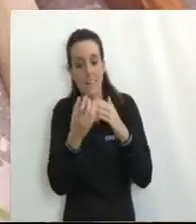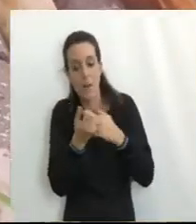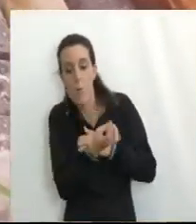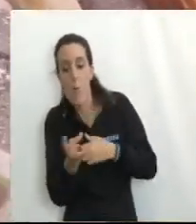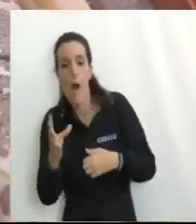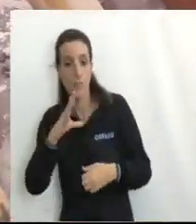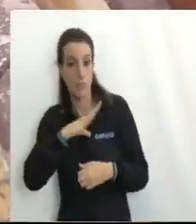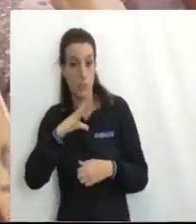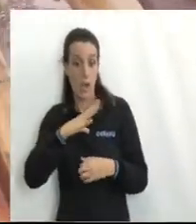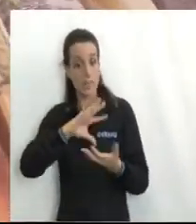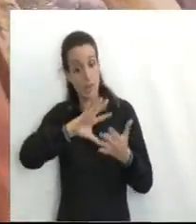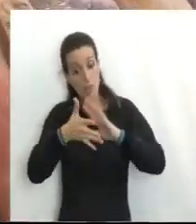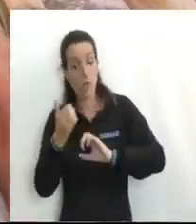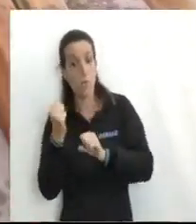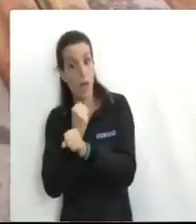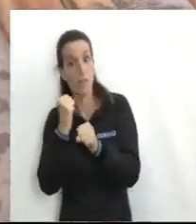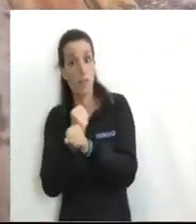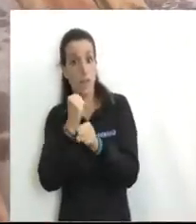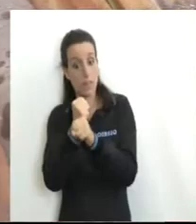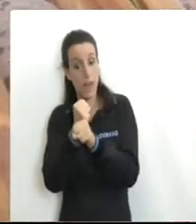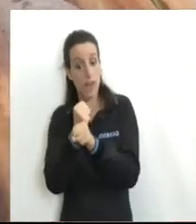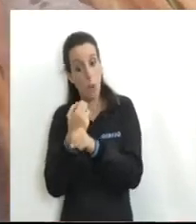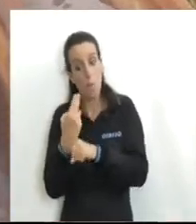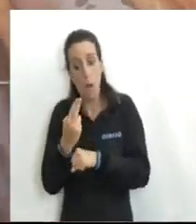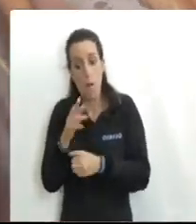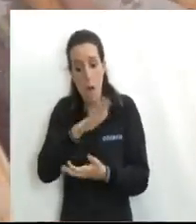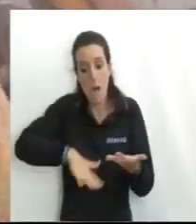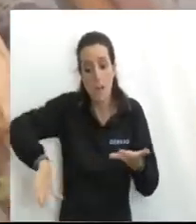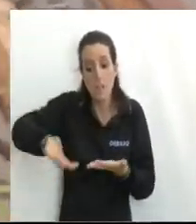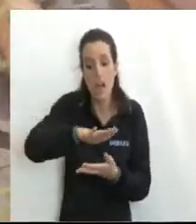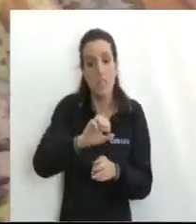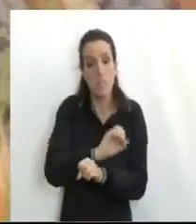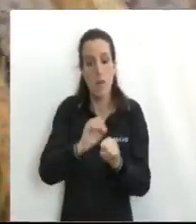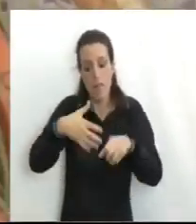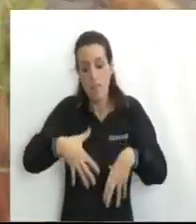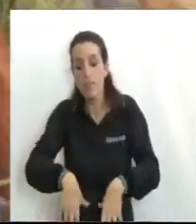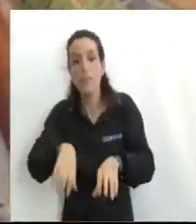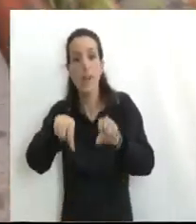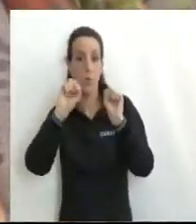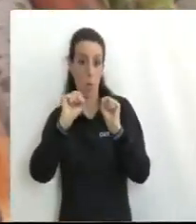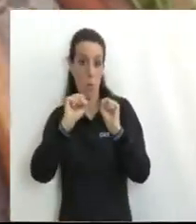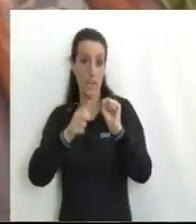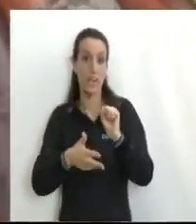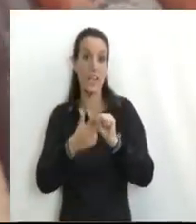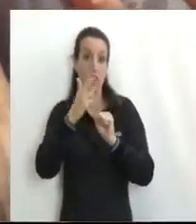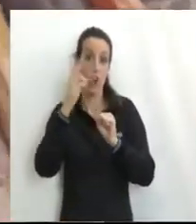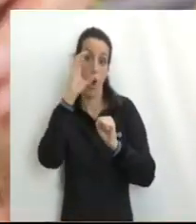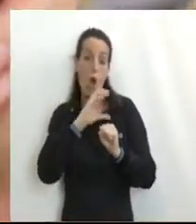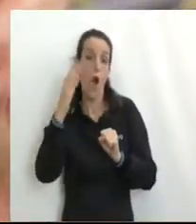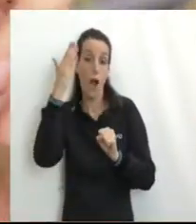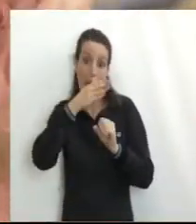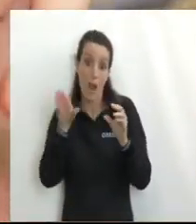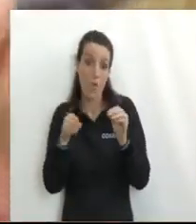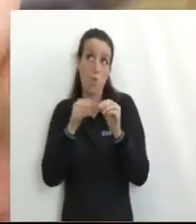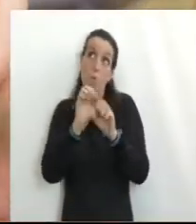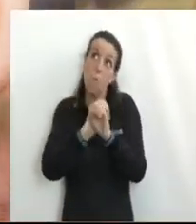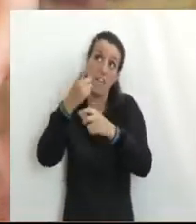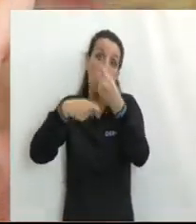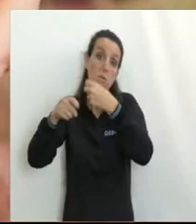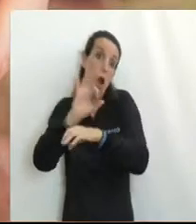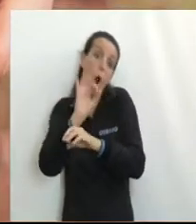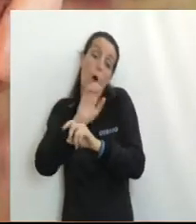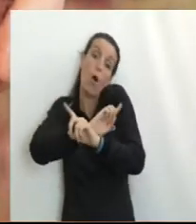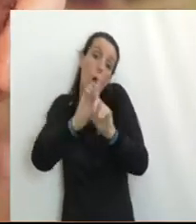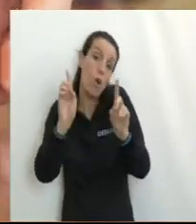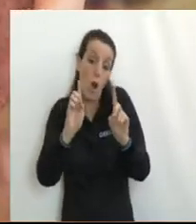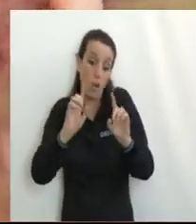recurso De su cantidad y su calidad Esta metodología Nos va a permitir Si el área tiene condiciones Tener un descubrimiento De hidrocarburos Ya